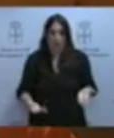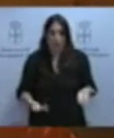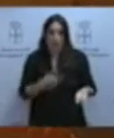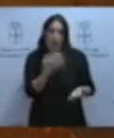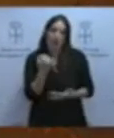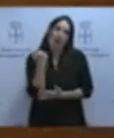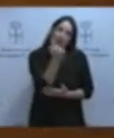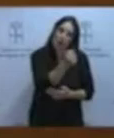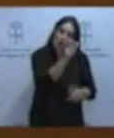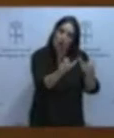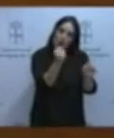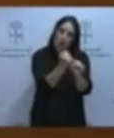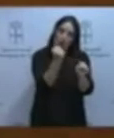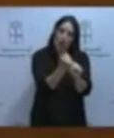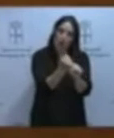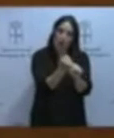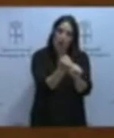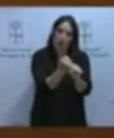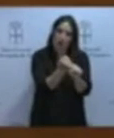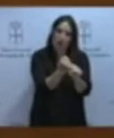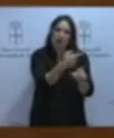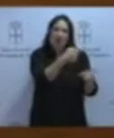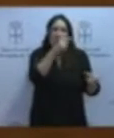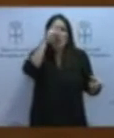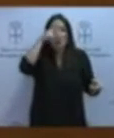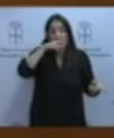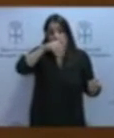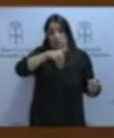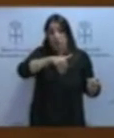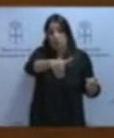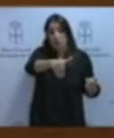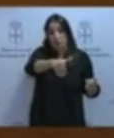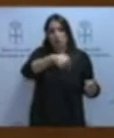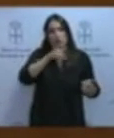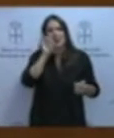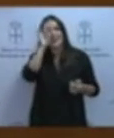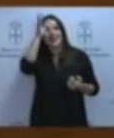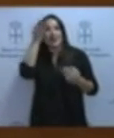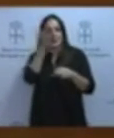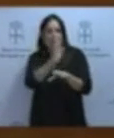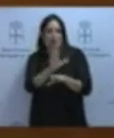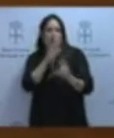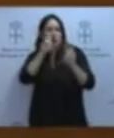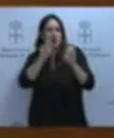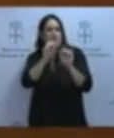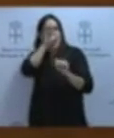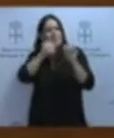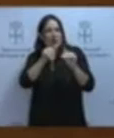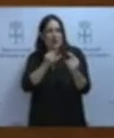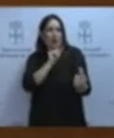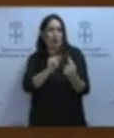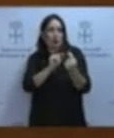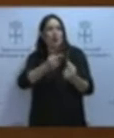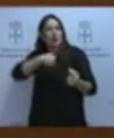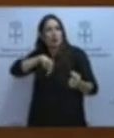lado de los trabajadores. No se preocupe porque más adelante traeremos iniciativas para discutir de minería. Manifestaremos